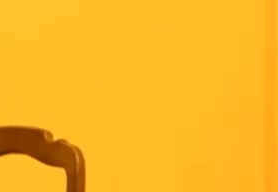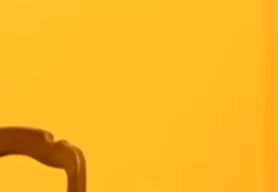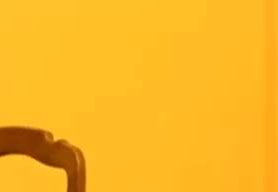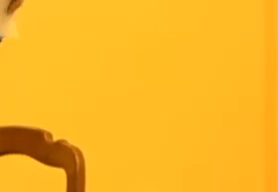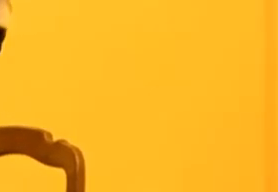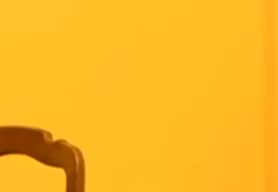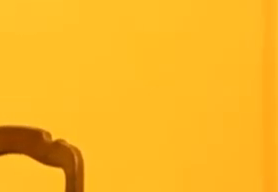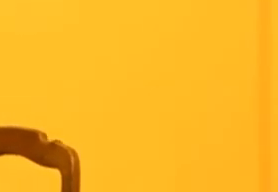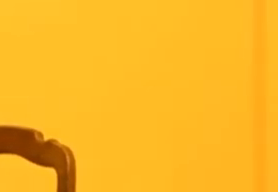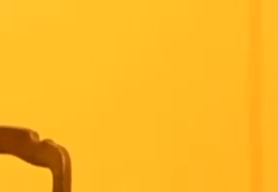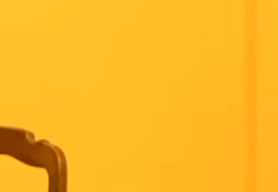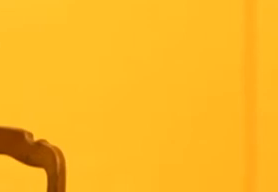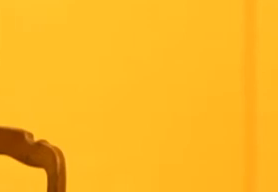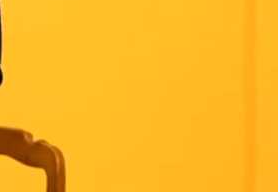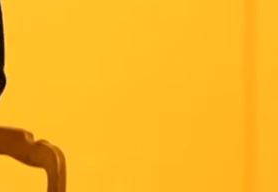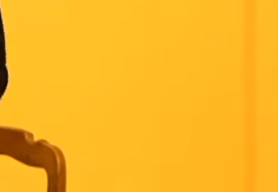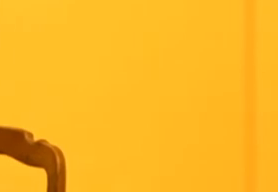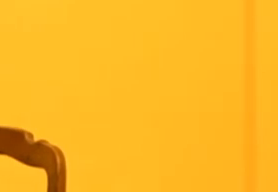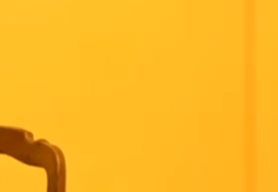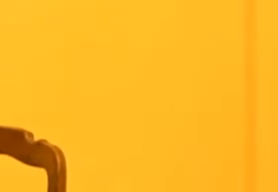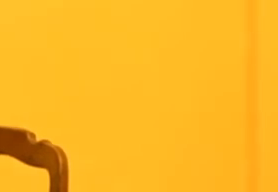me conocerán, he visto algunas caras conocidas.